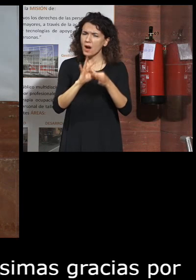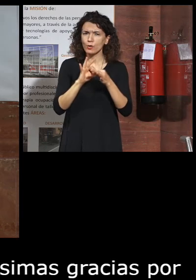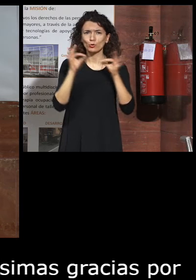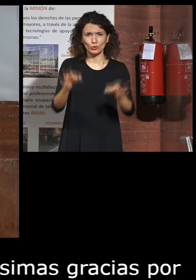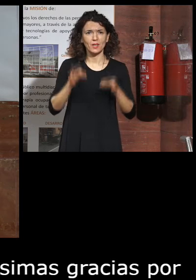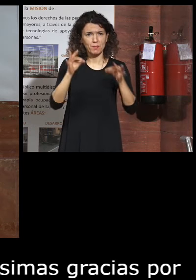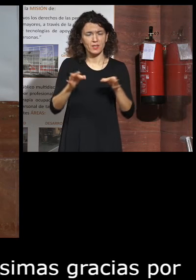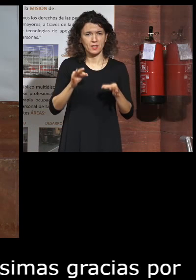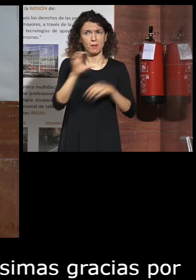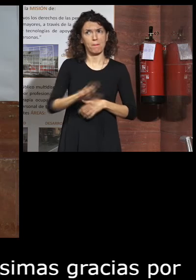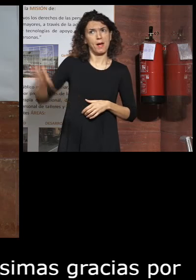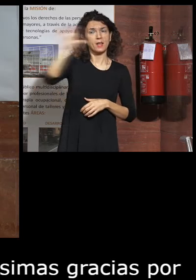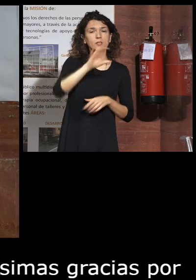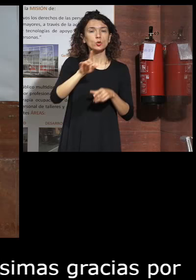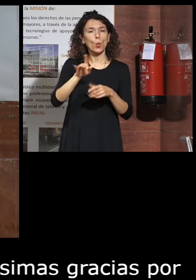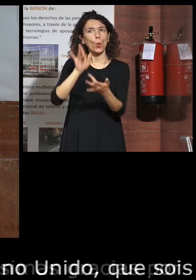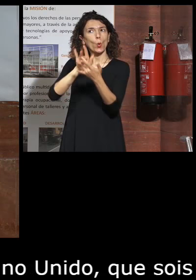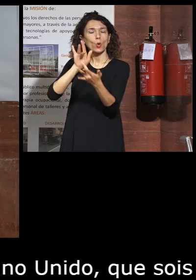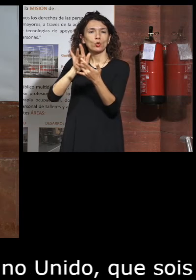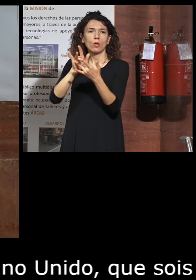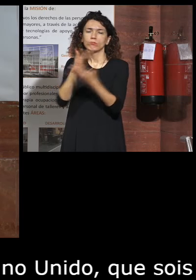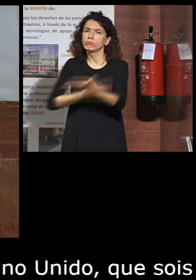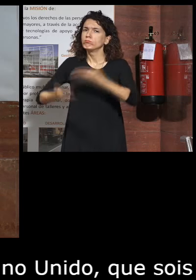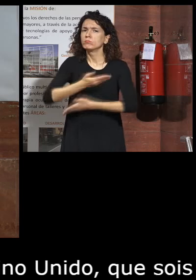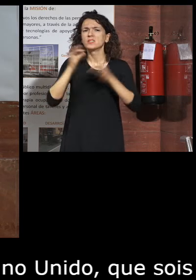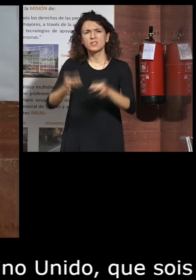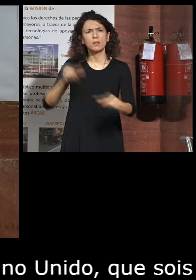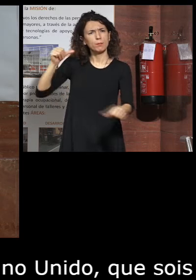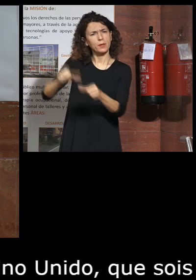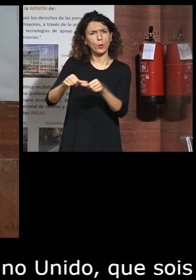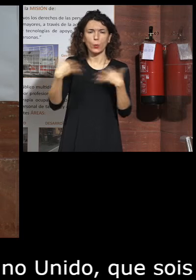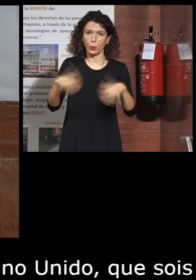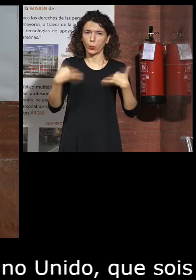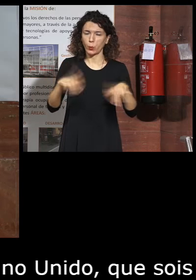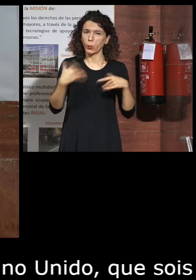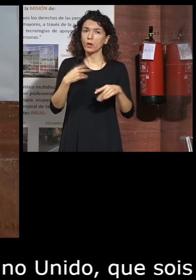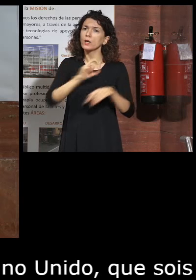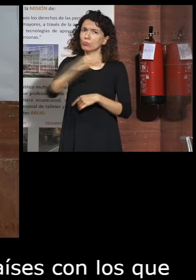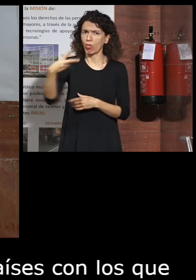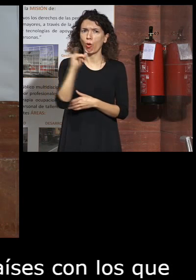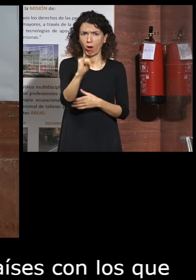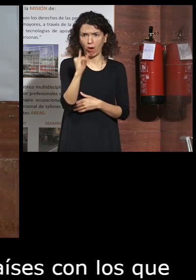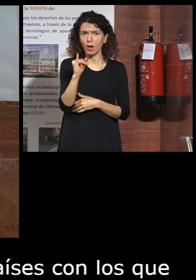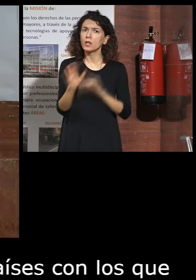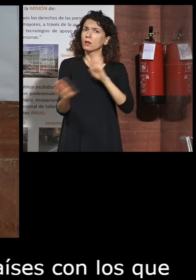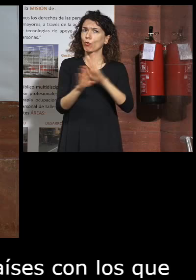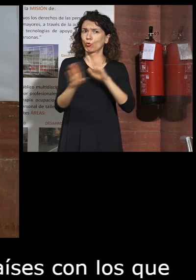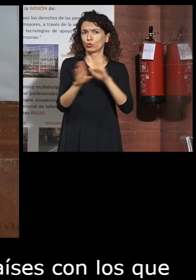países con los que mantenemos un vínculo estrecho permanente de colaboración, fecundo, estable y duradero.